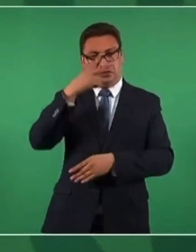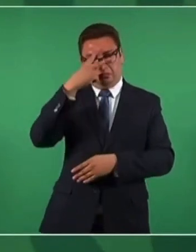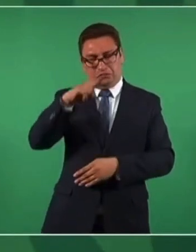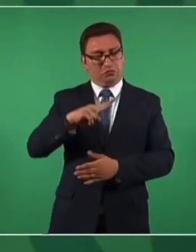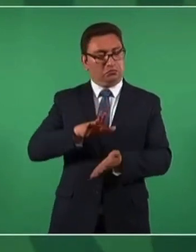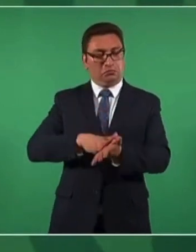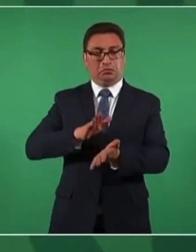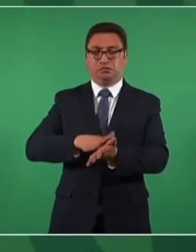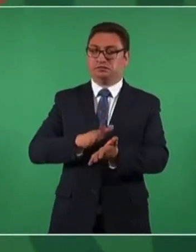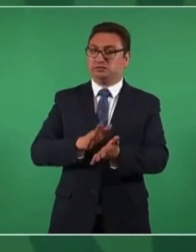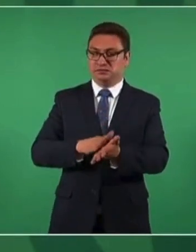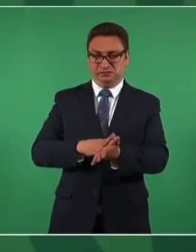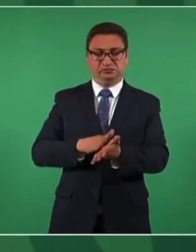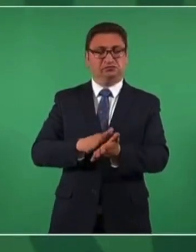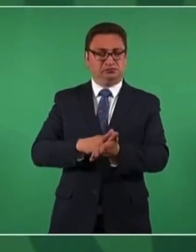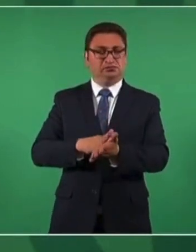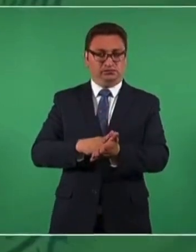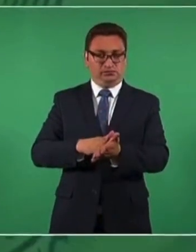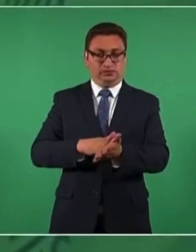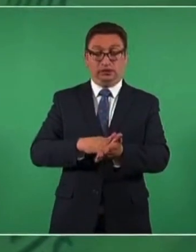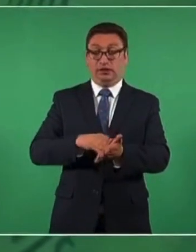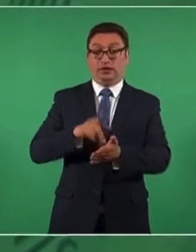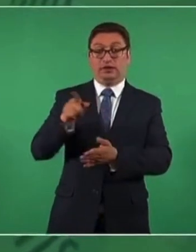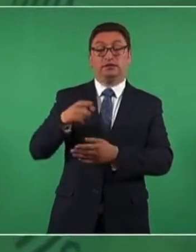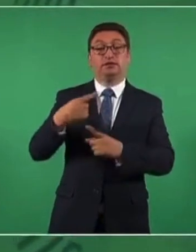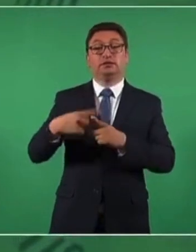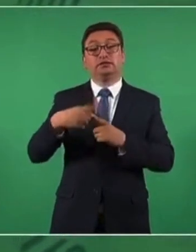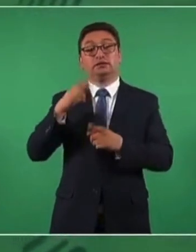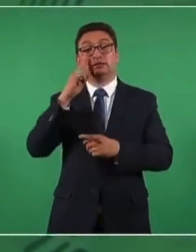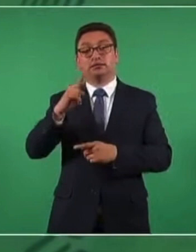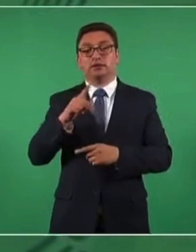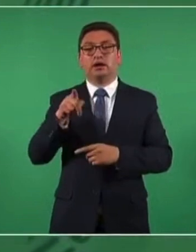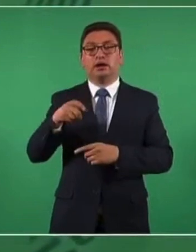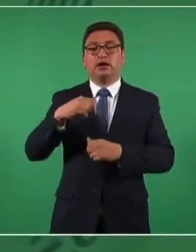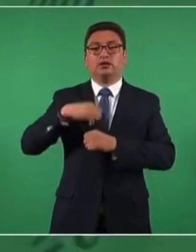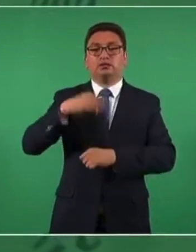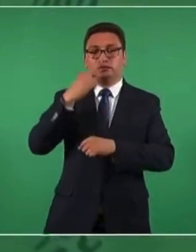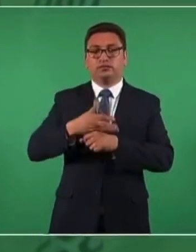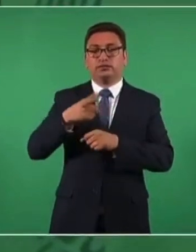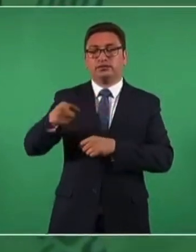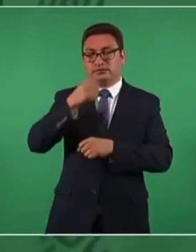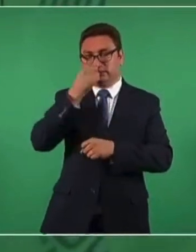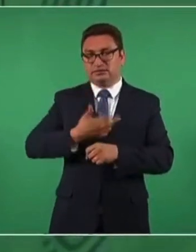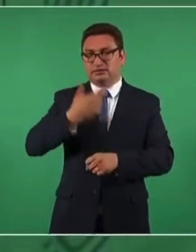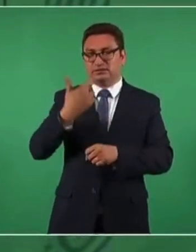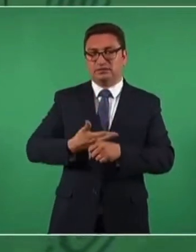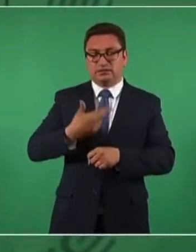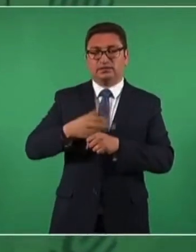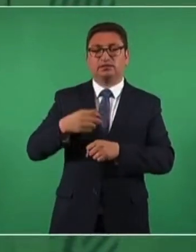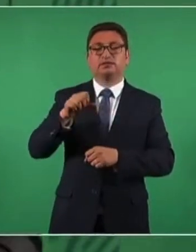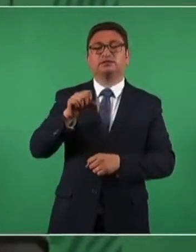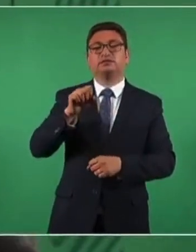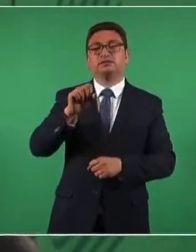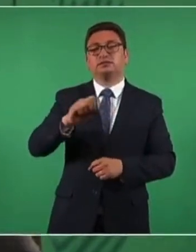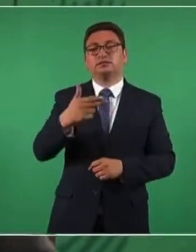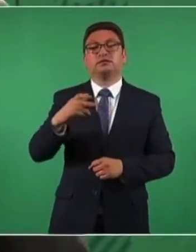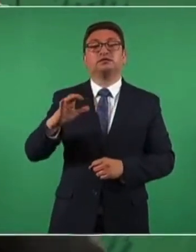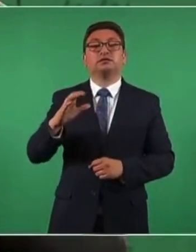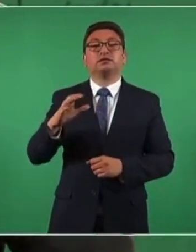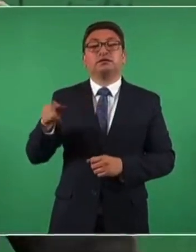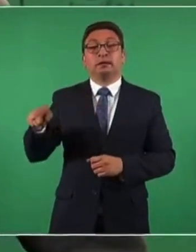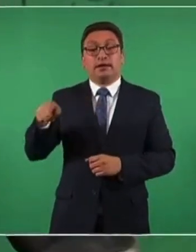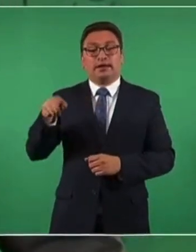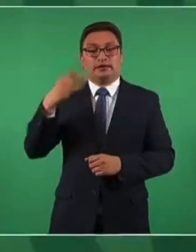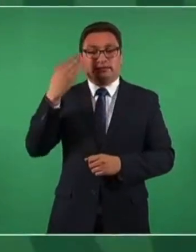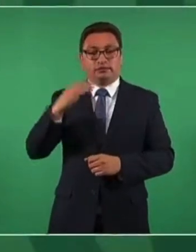celebro. Y quien está viendo esto es el secretario de Hacienda, Rogelio Ramírez de la O, que es un